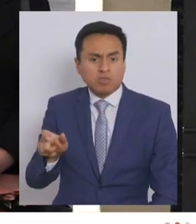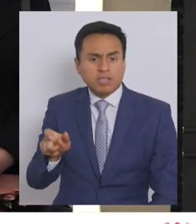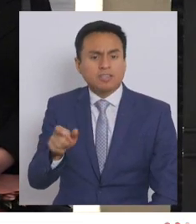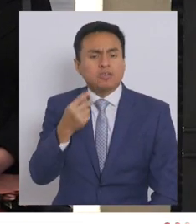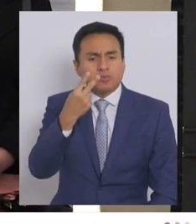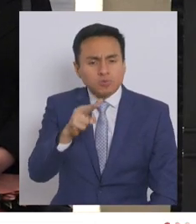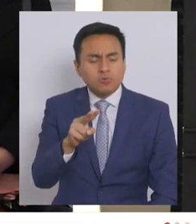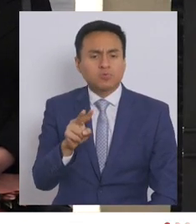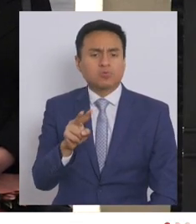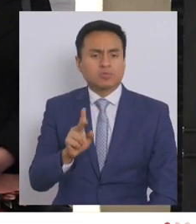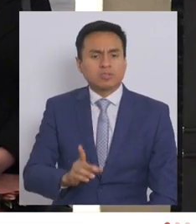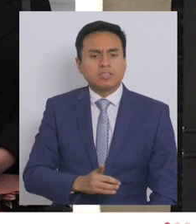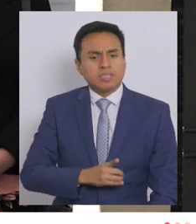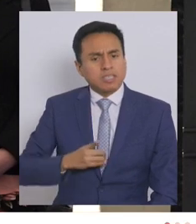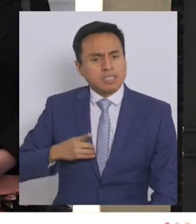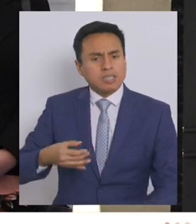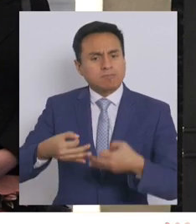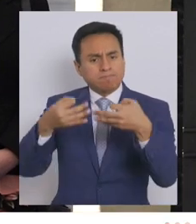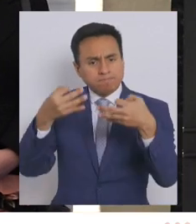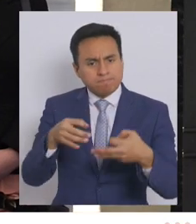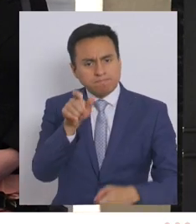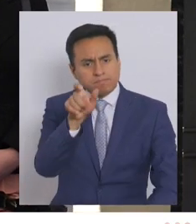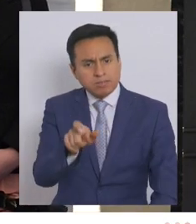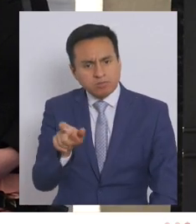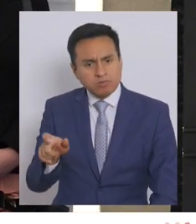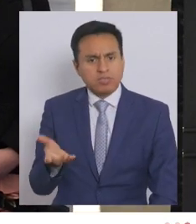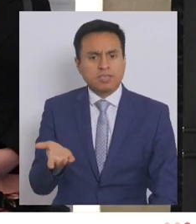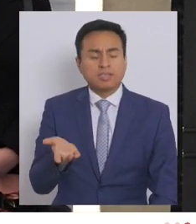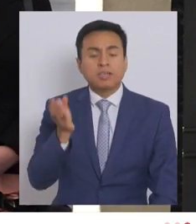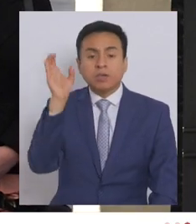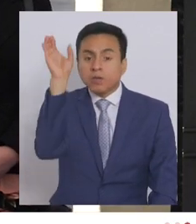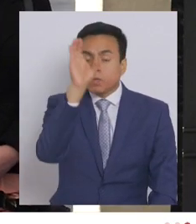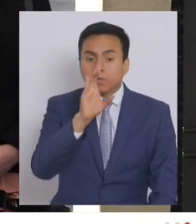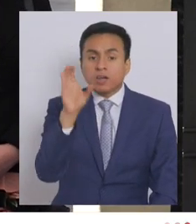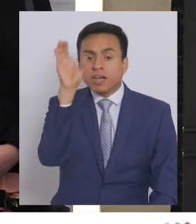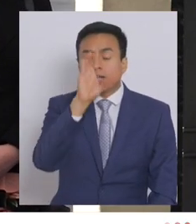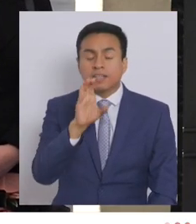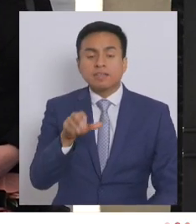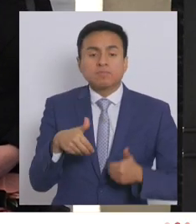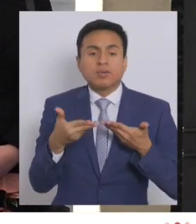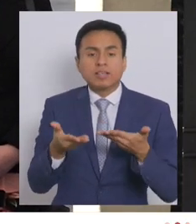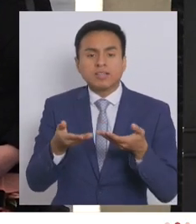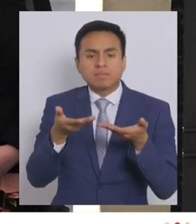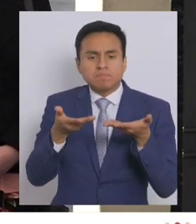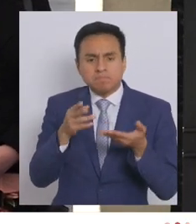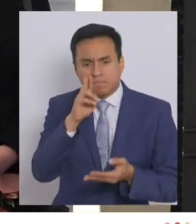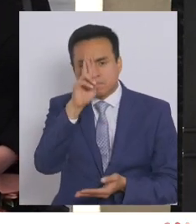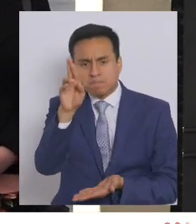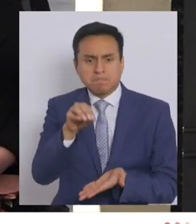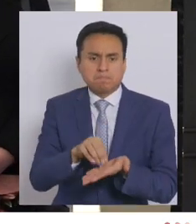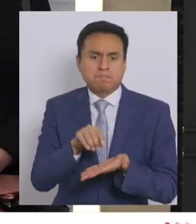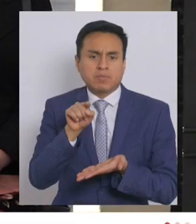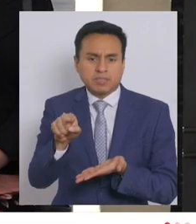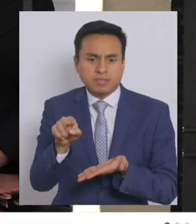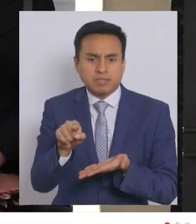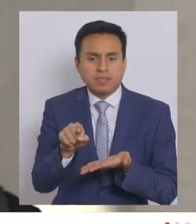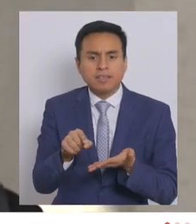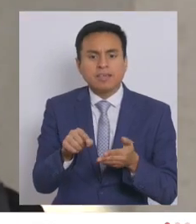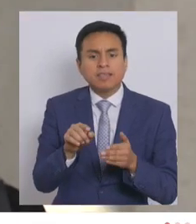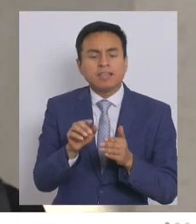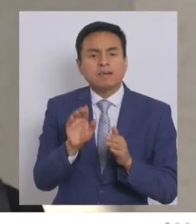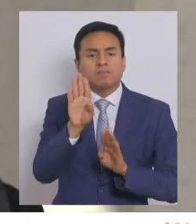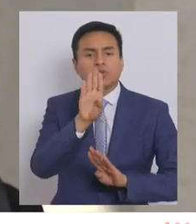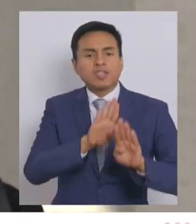proteger su dignidad, para buscar un trato más respetuoso. Y extiende esta